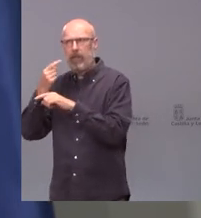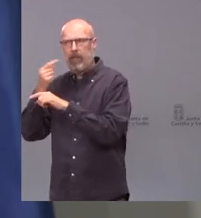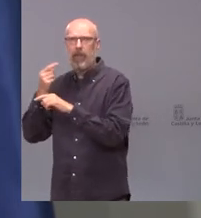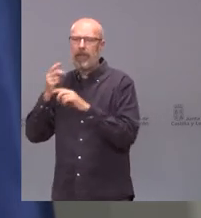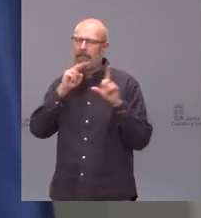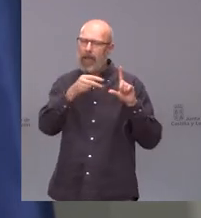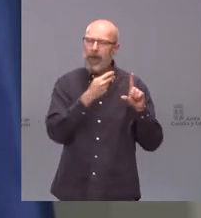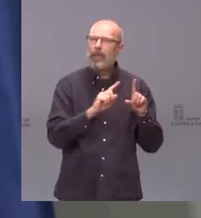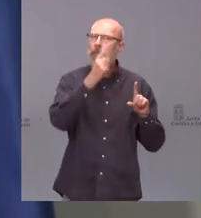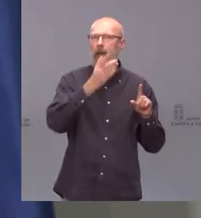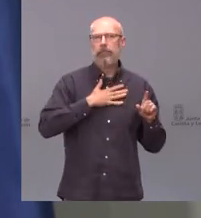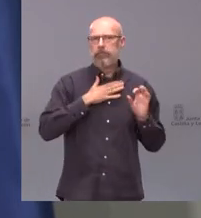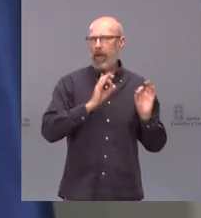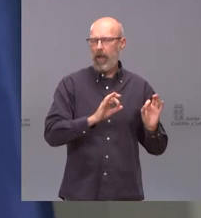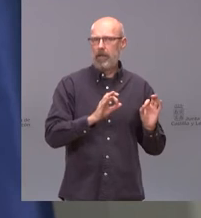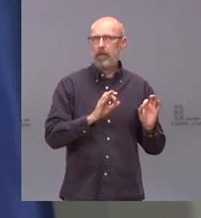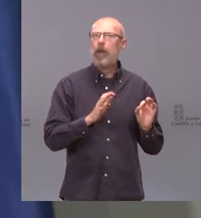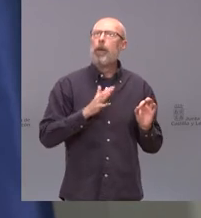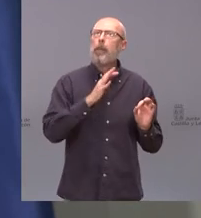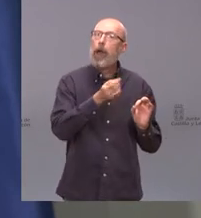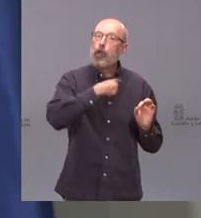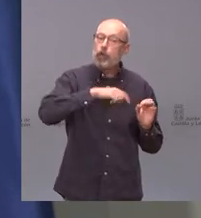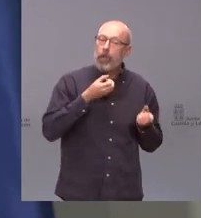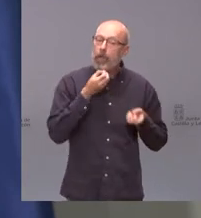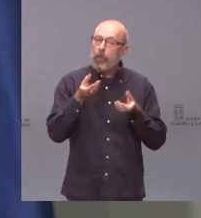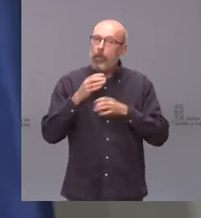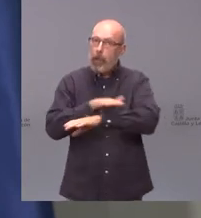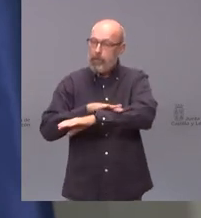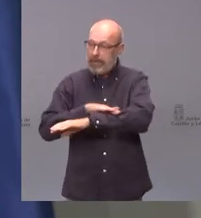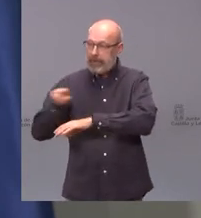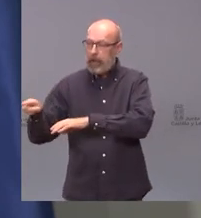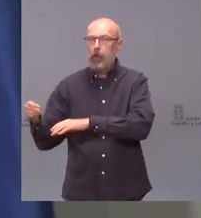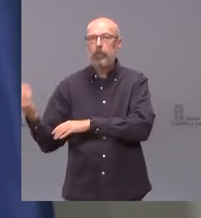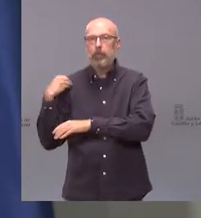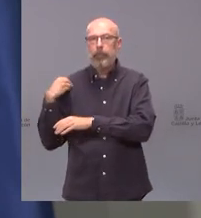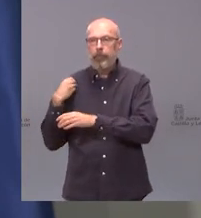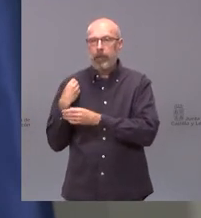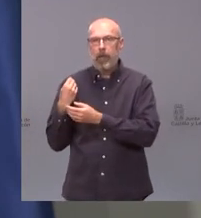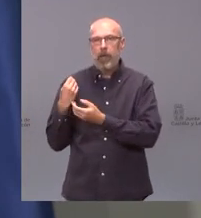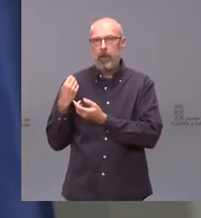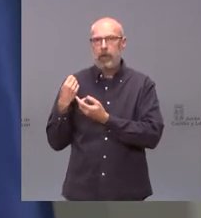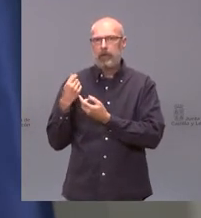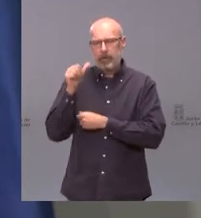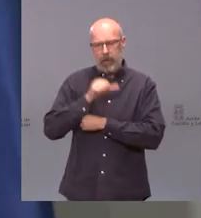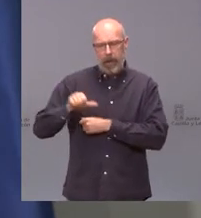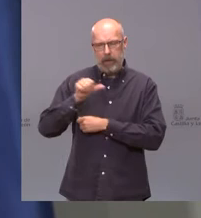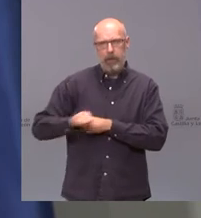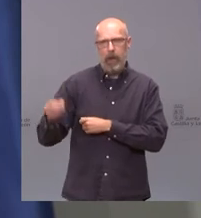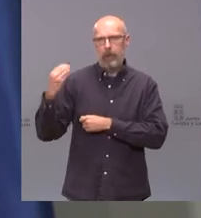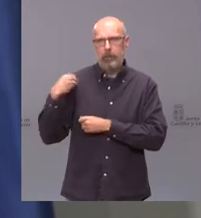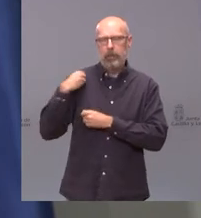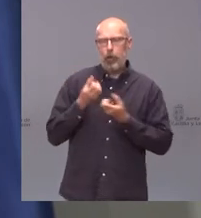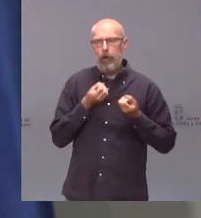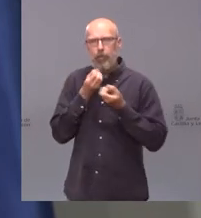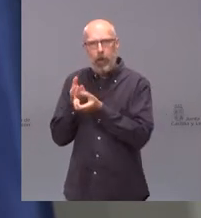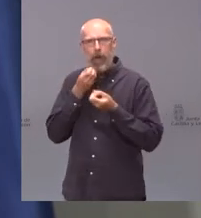más información suministramos al ministerio hay que recordar que el ministerio nos solicitaba información semanalmente hasta dos